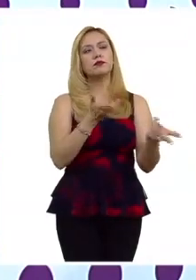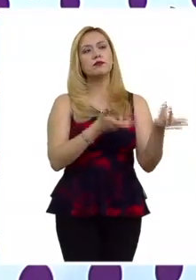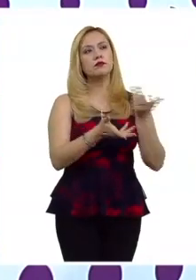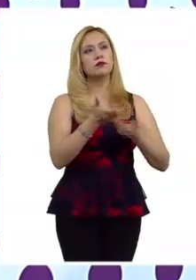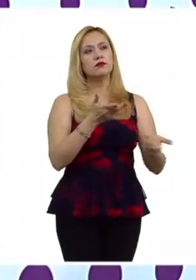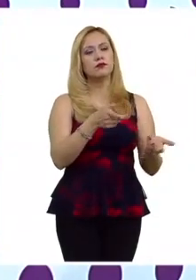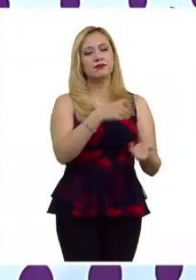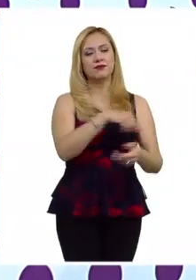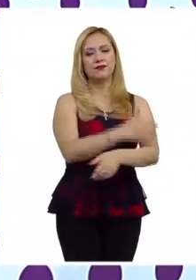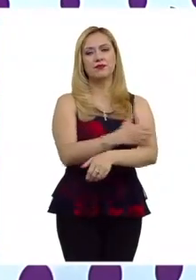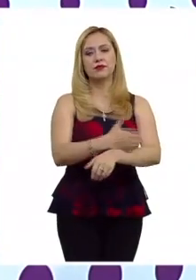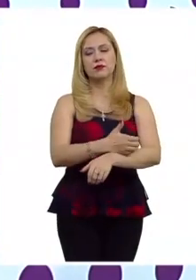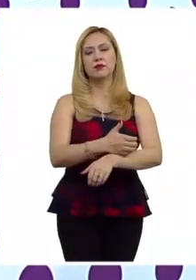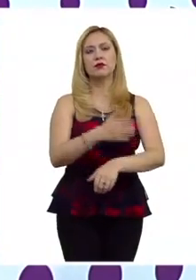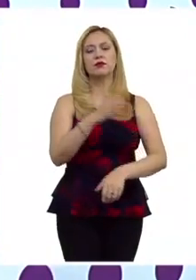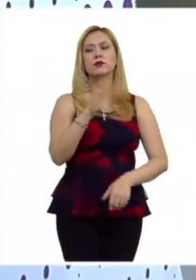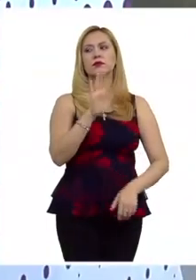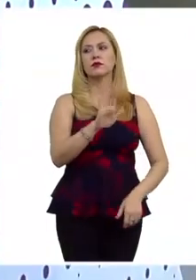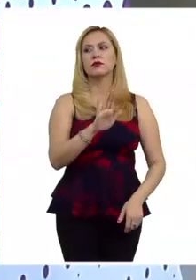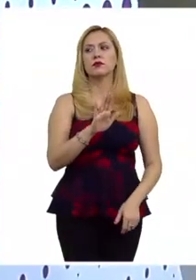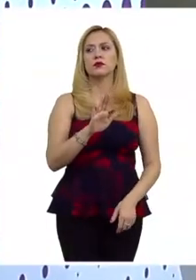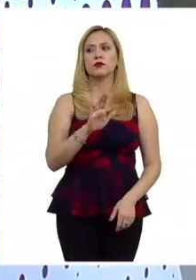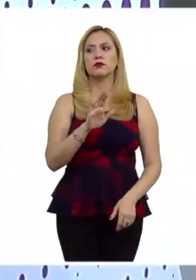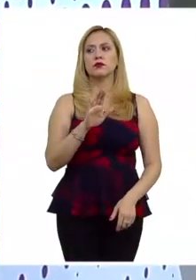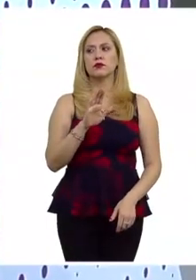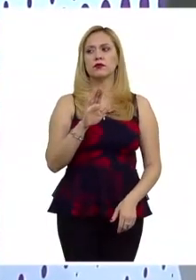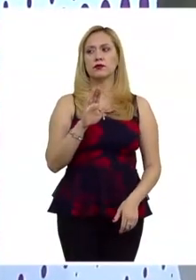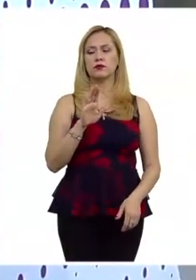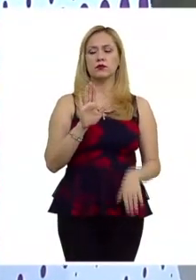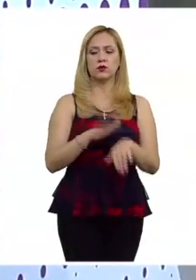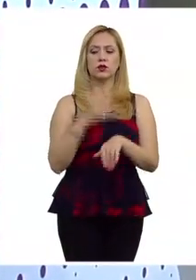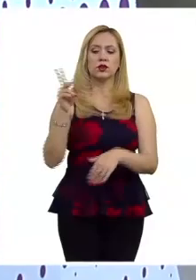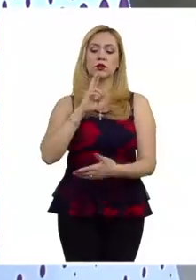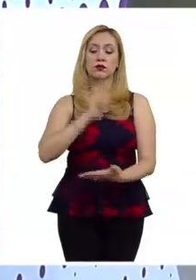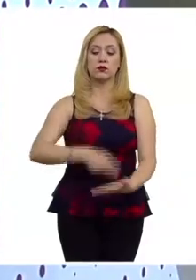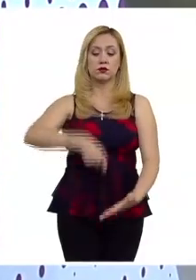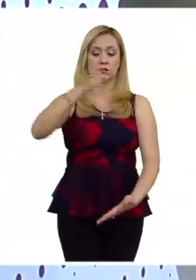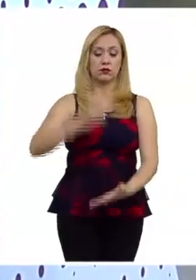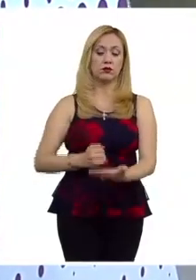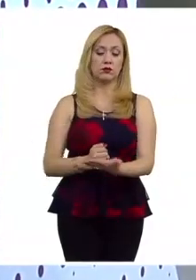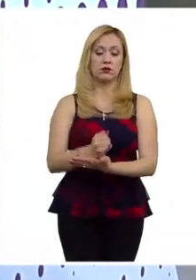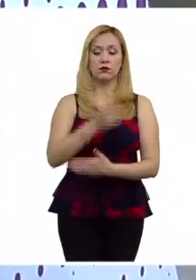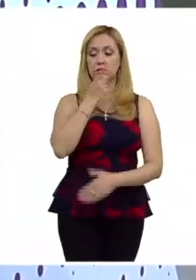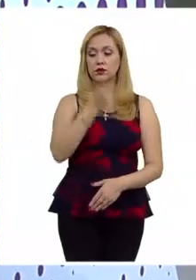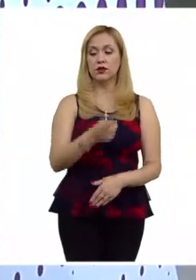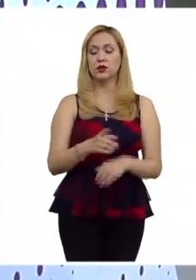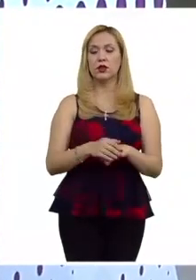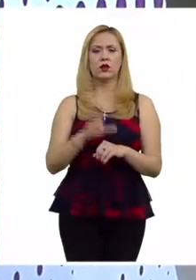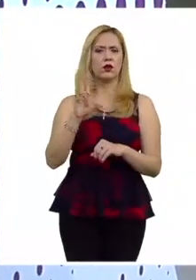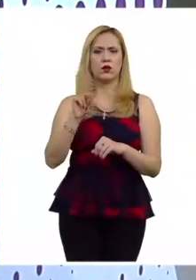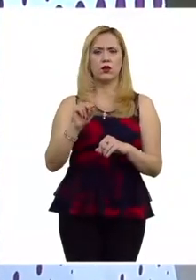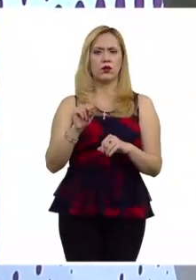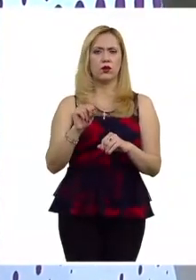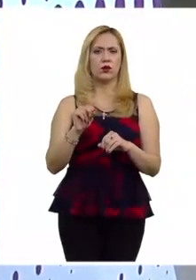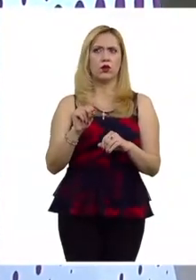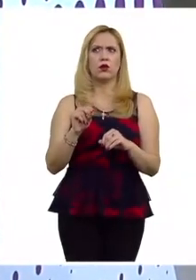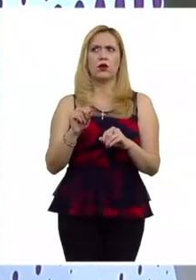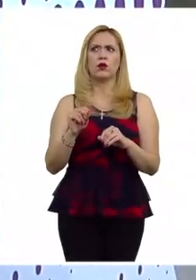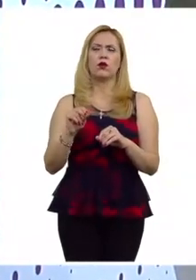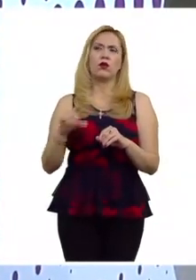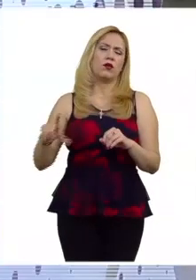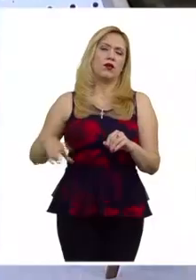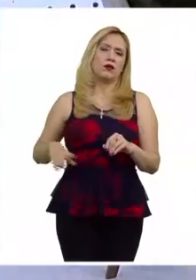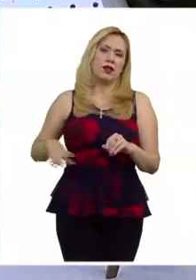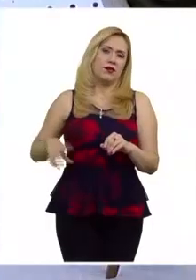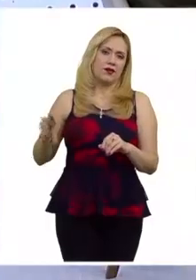si no más bien el hecho de que no sea porque la sentencia dice si el hecho de que no sea un discurso de relevancia pública porque no